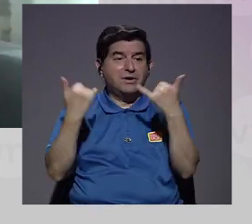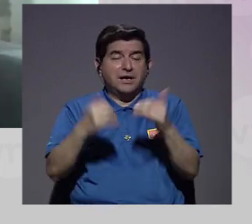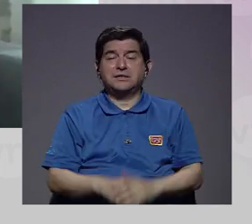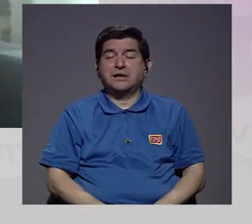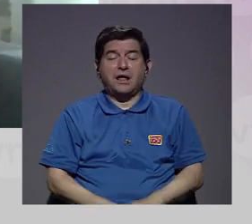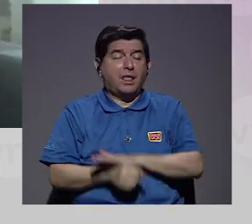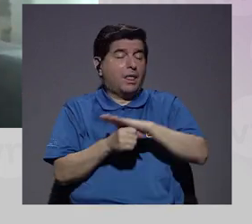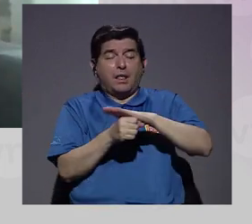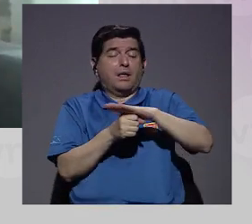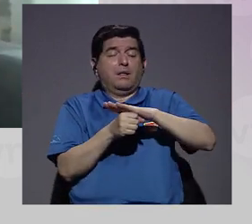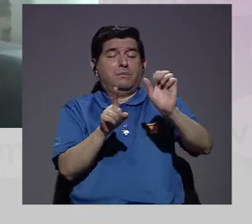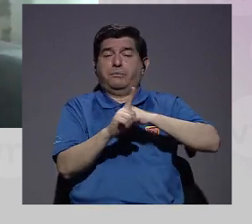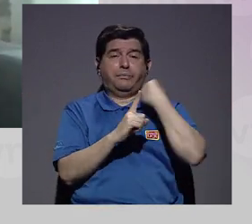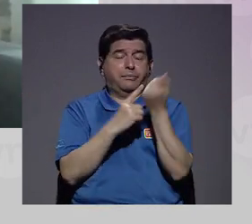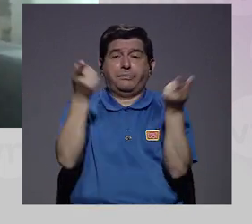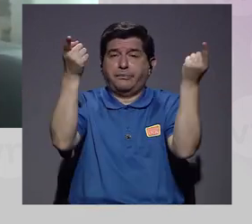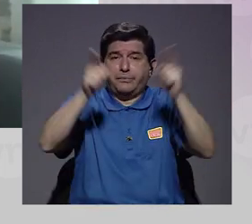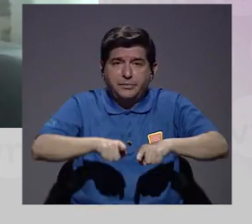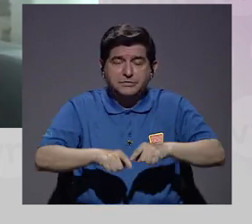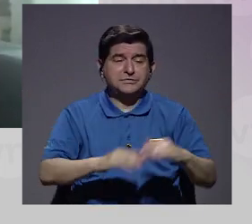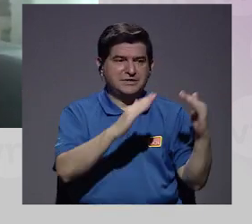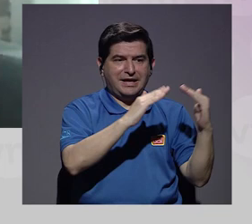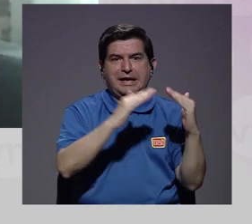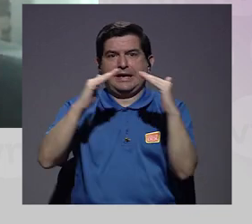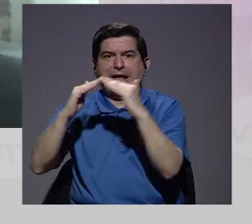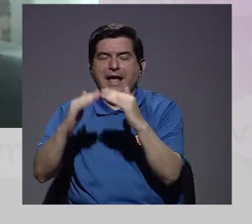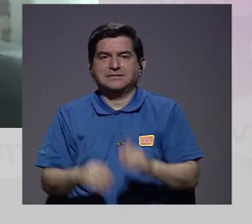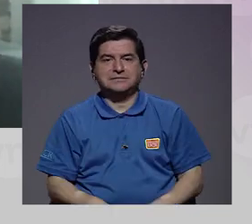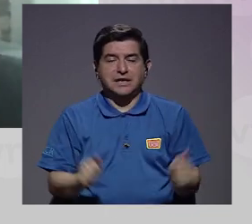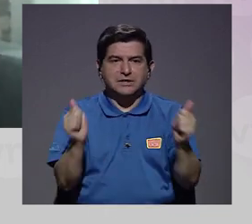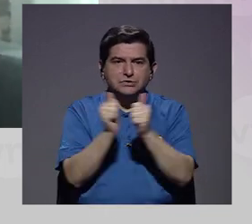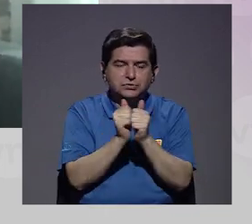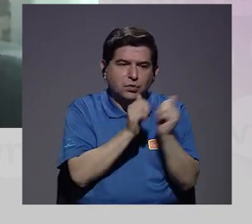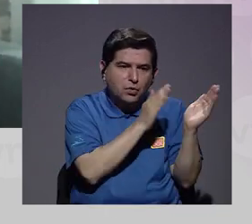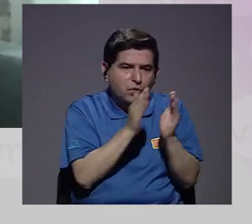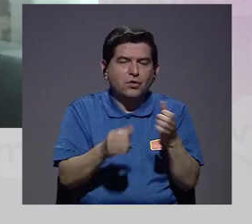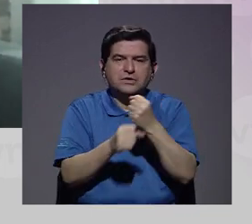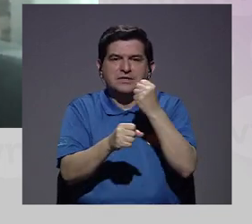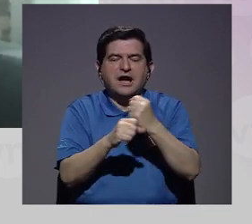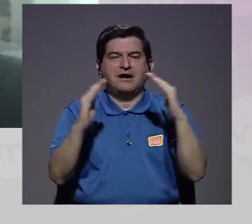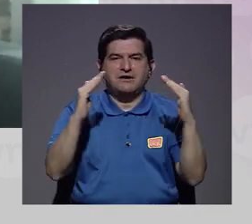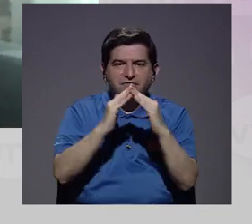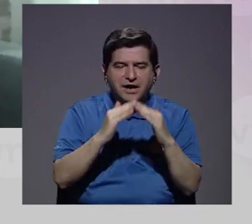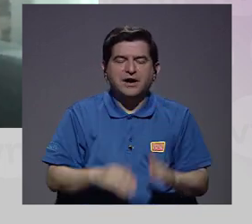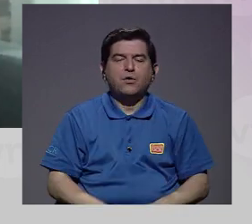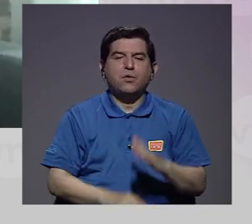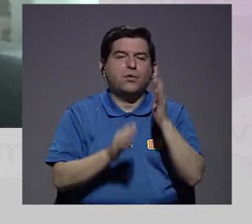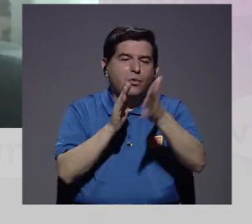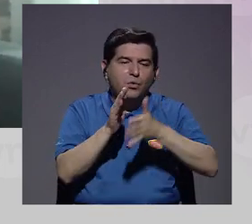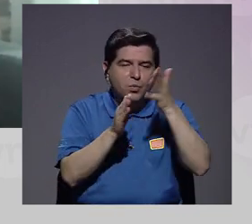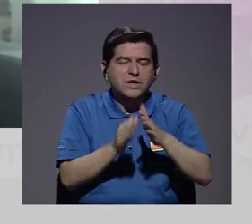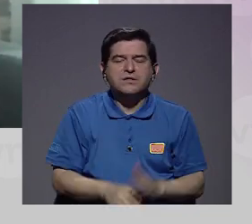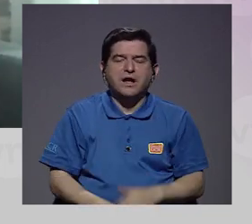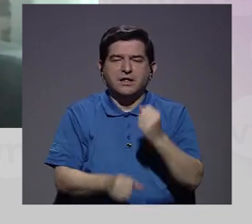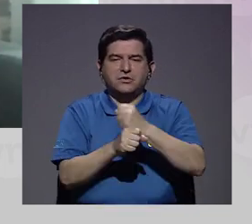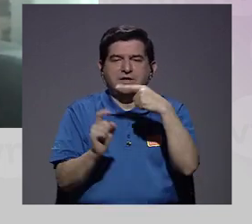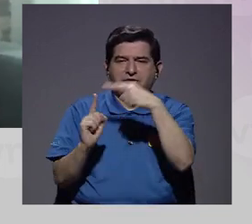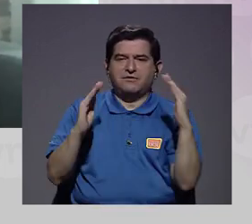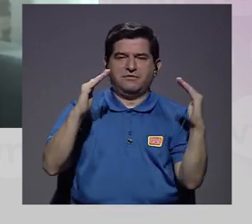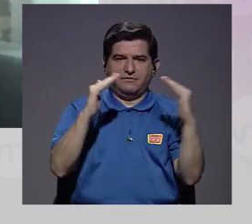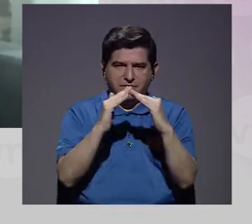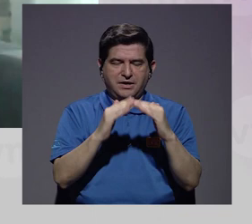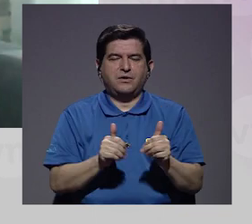desbordada con las situaciones de lo que está pasando en las casas, con la organización del trabajo doméstico, las tareas de cuido, el